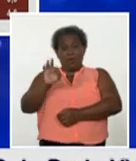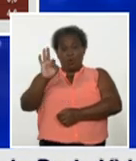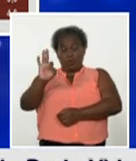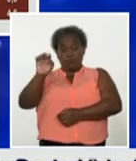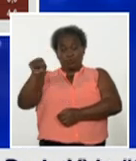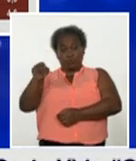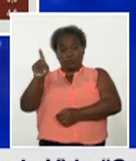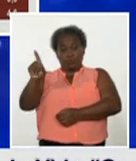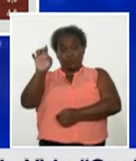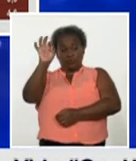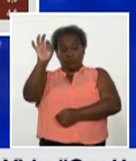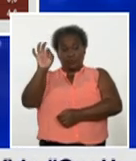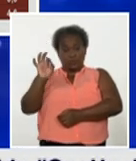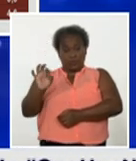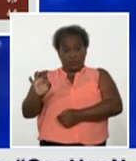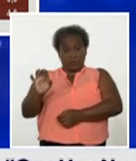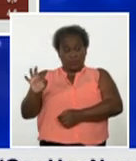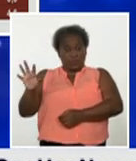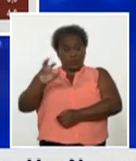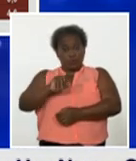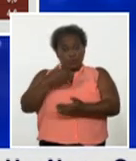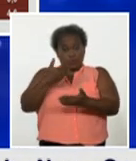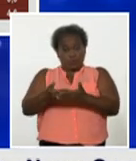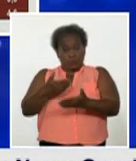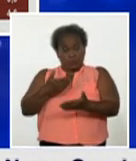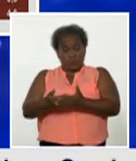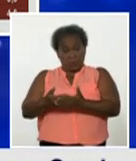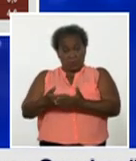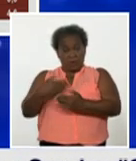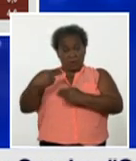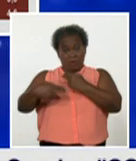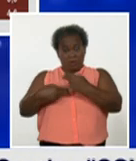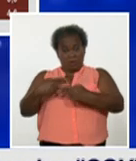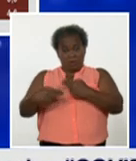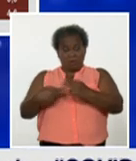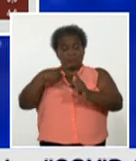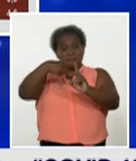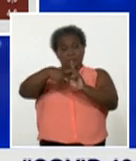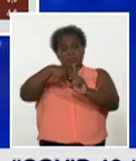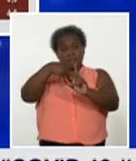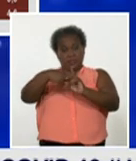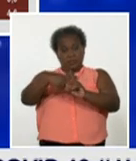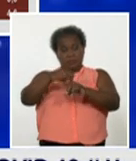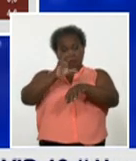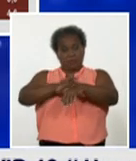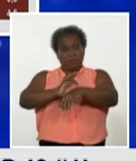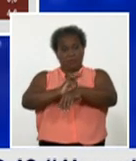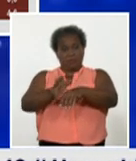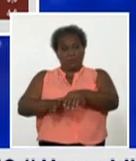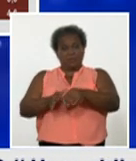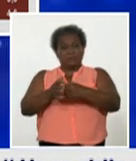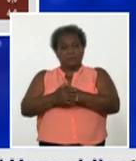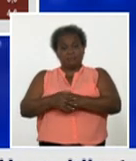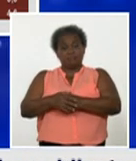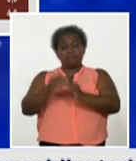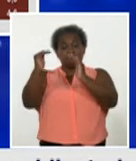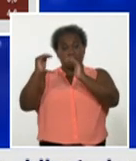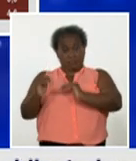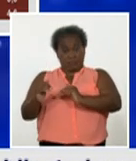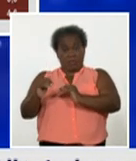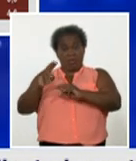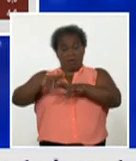% de todas las muestras analizadas resultaron positivas a la COVID. Le sigue La Habana con un 7